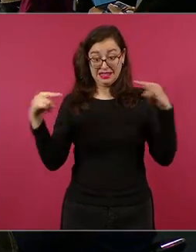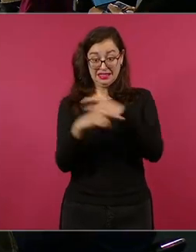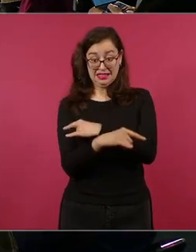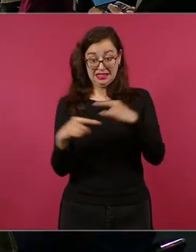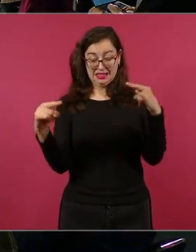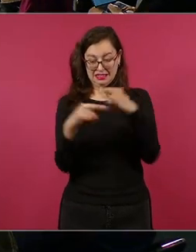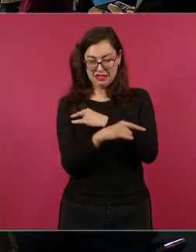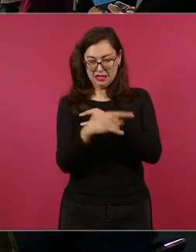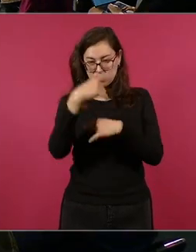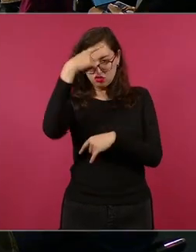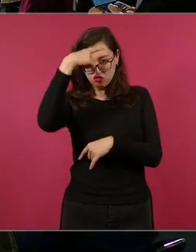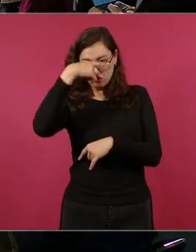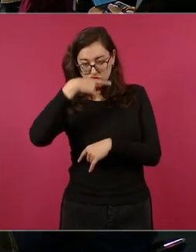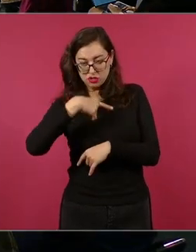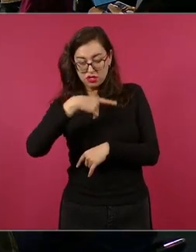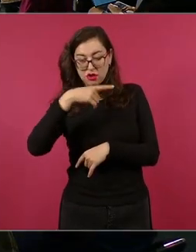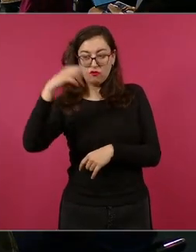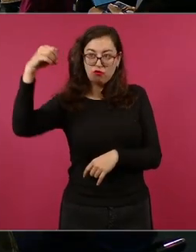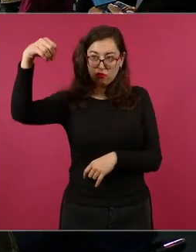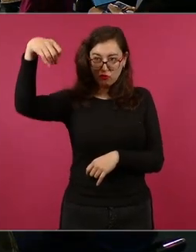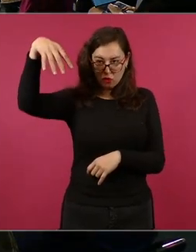bueno pues esa gente